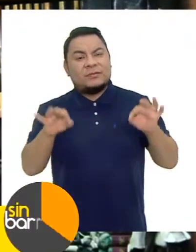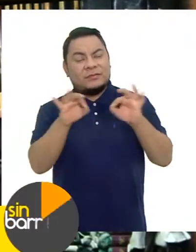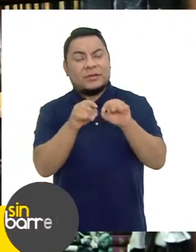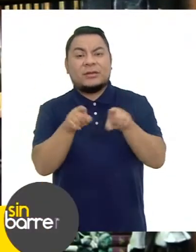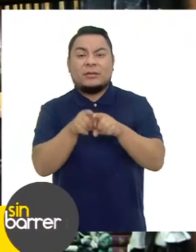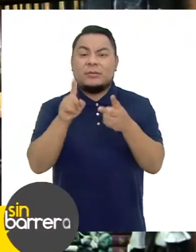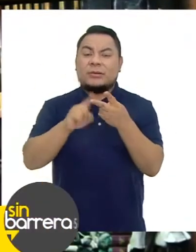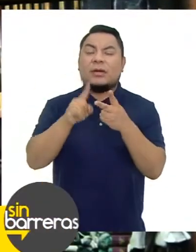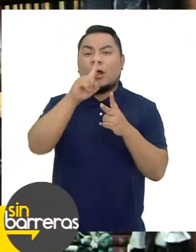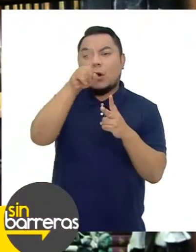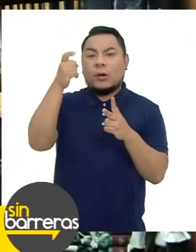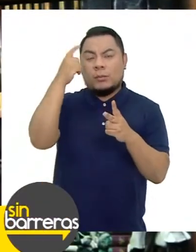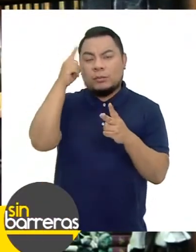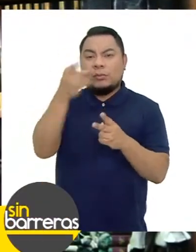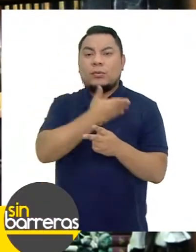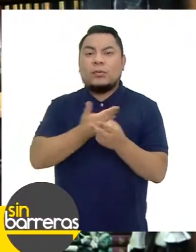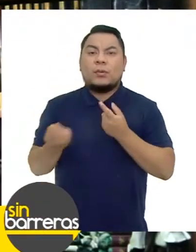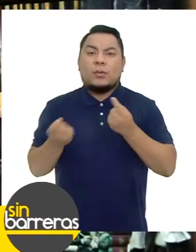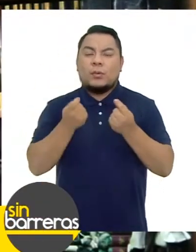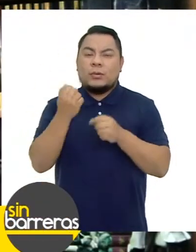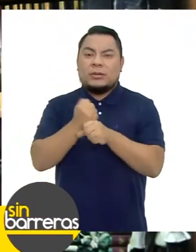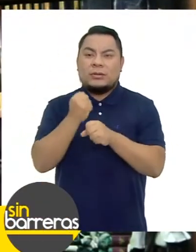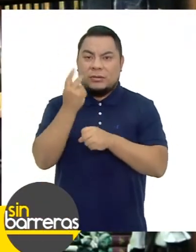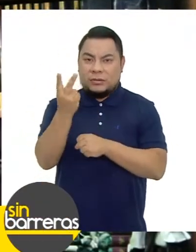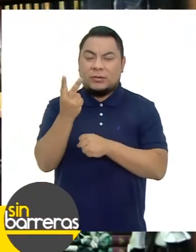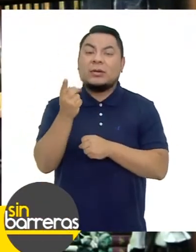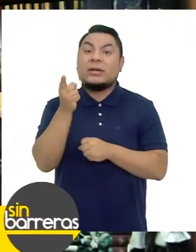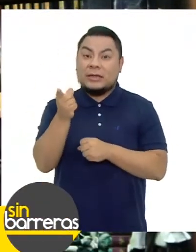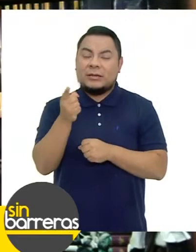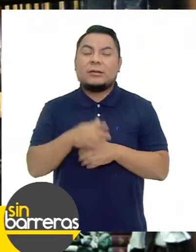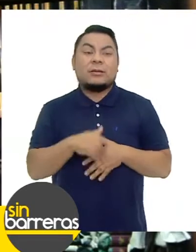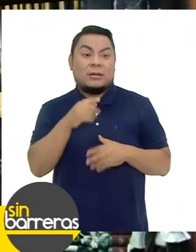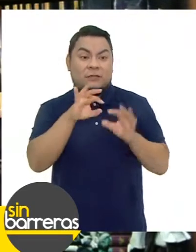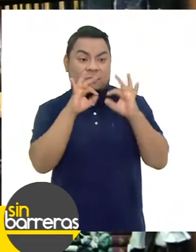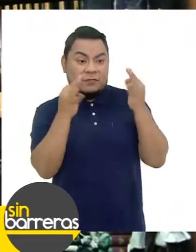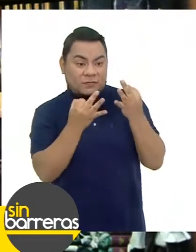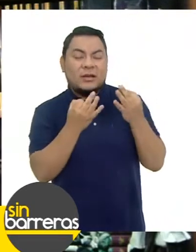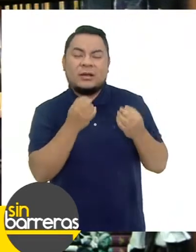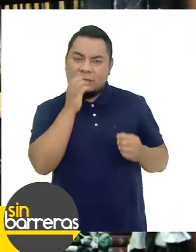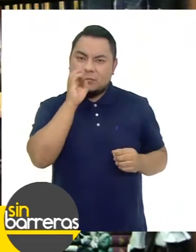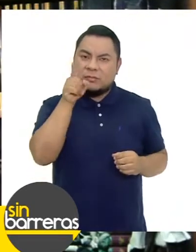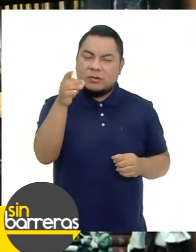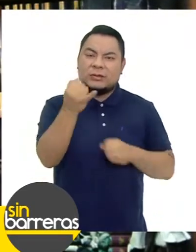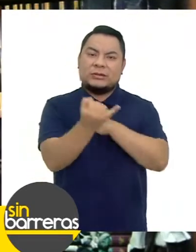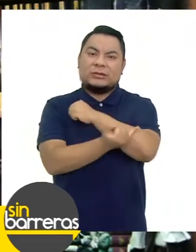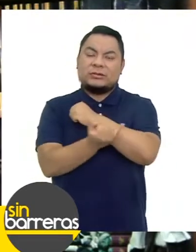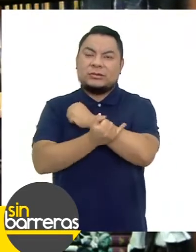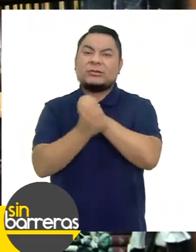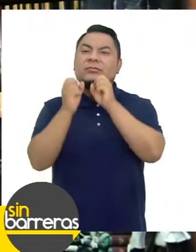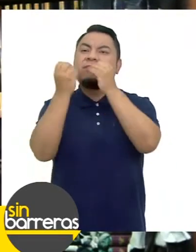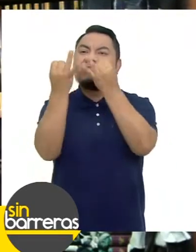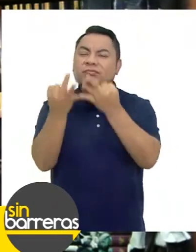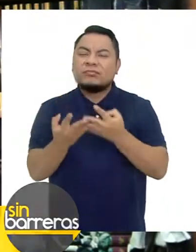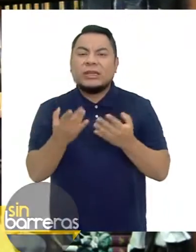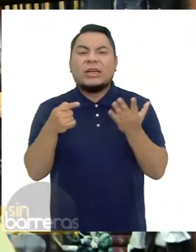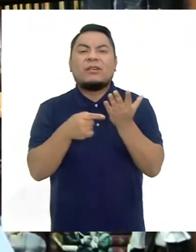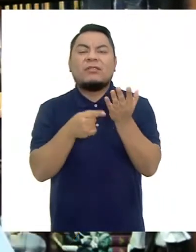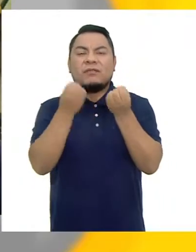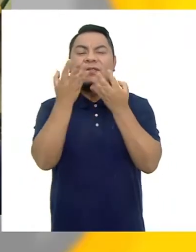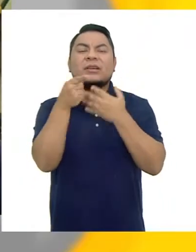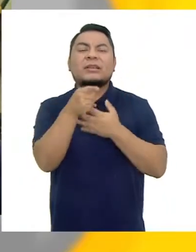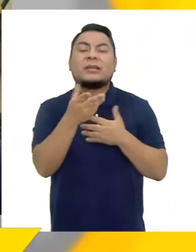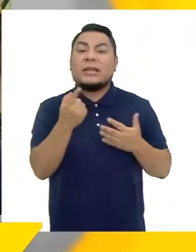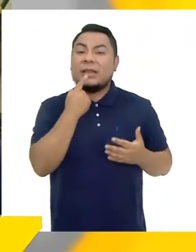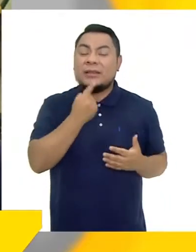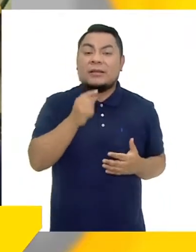planteado también El aspecto político Del Estado En cuanto a lo familiar Puedo responderte Con los datos Que tiene el Instituto Nacional De Estadística e Informática